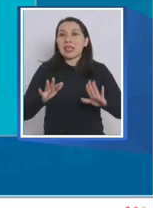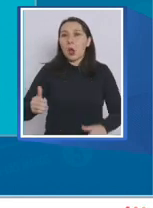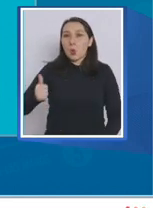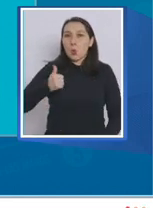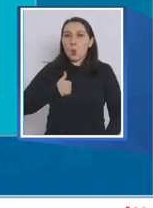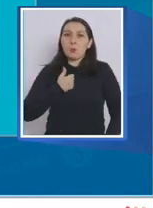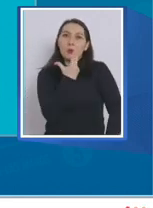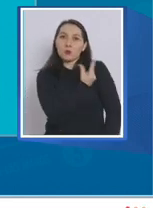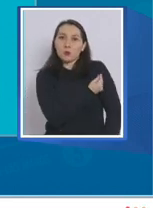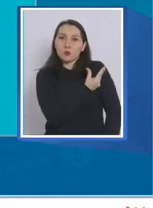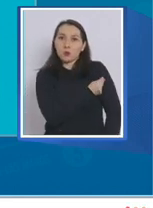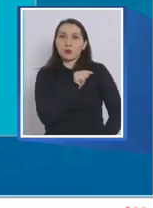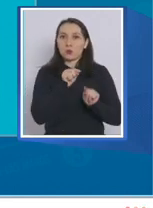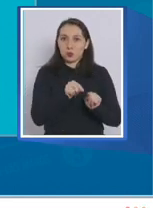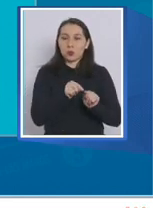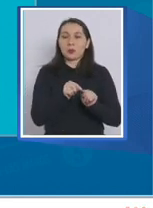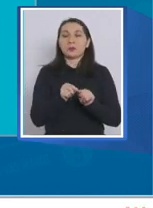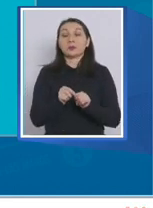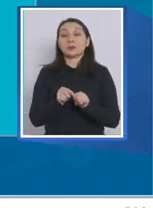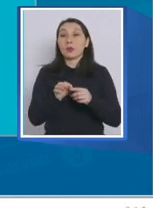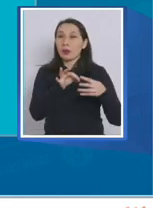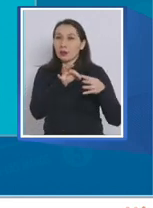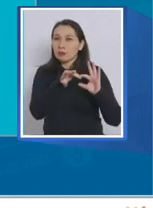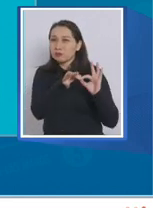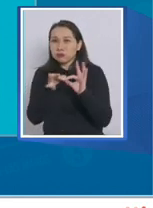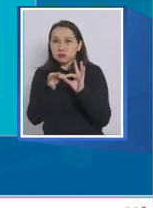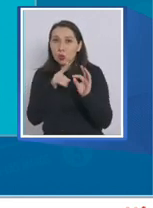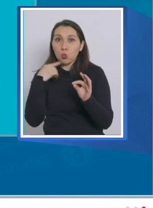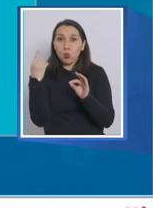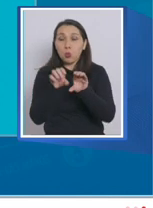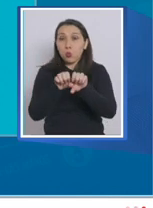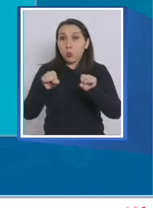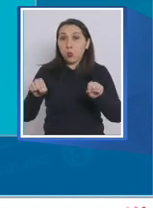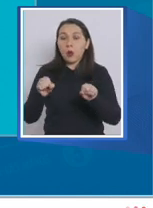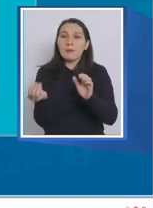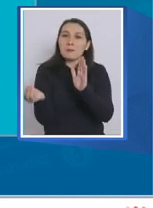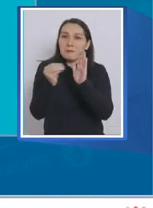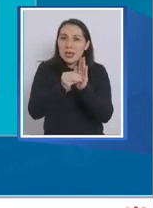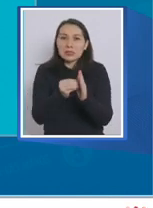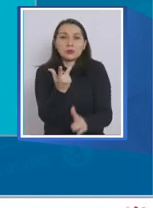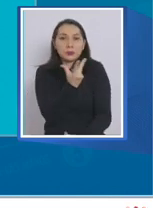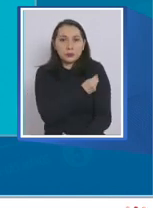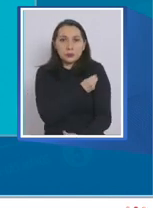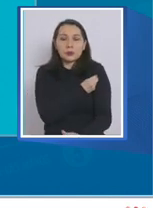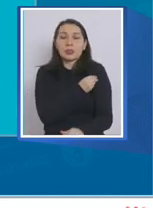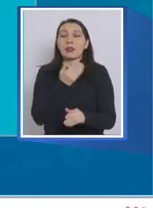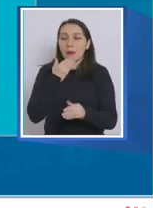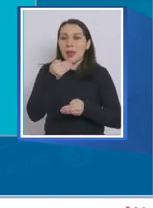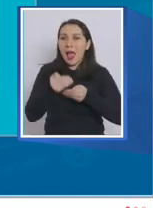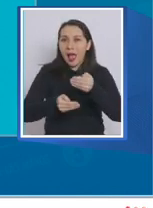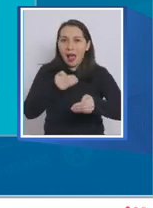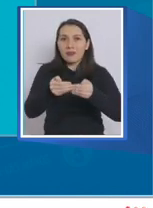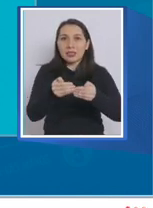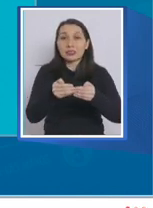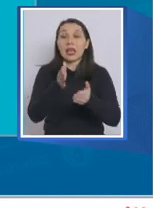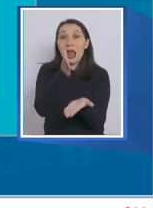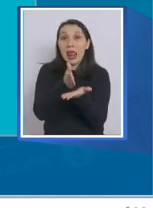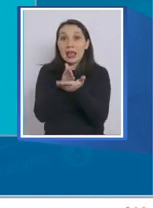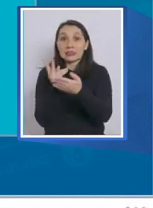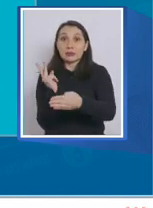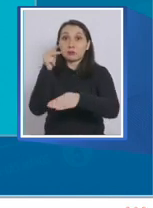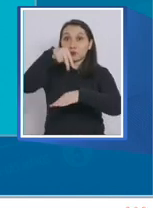están vacunados. En cuanto a las definiciones transversales, como son reforzar la vacunación y avanzar hacia clases